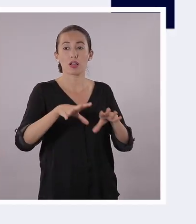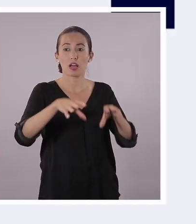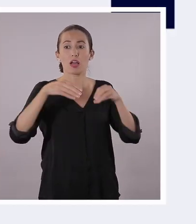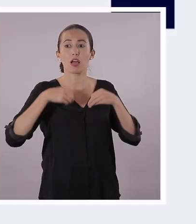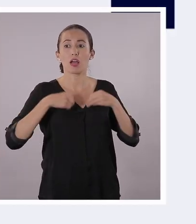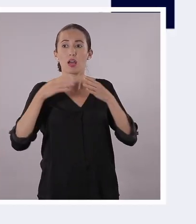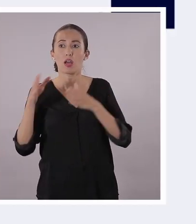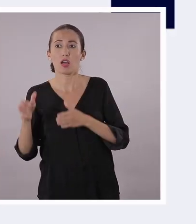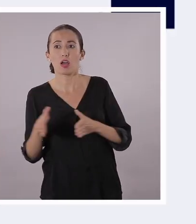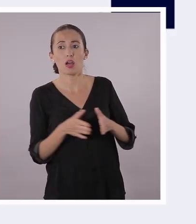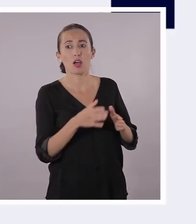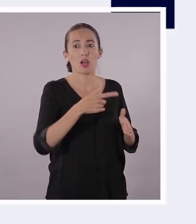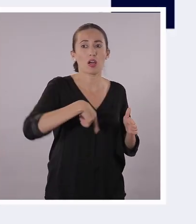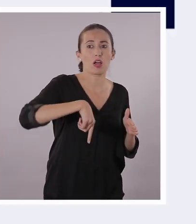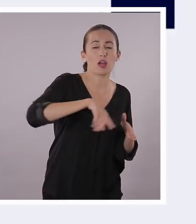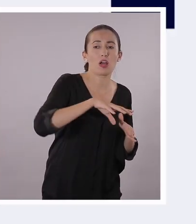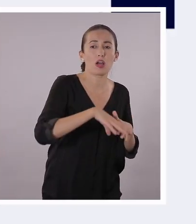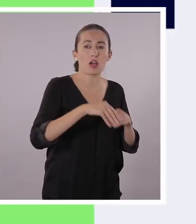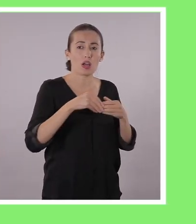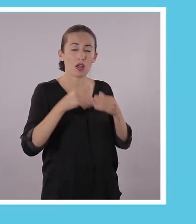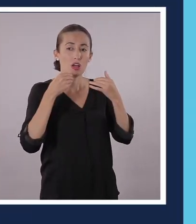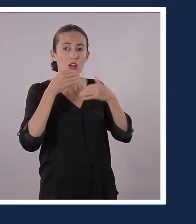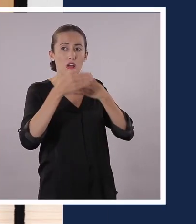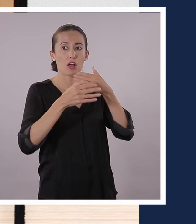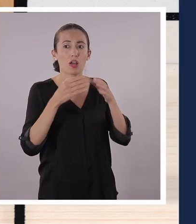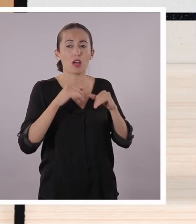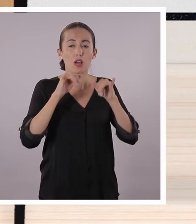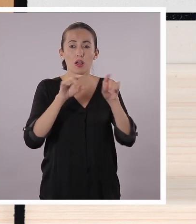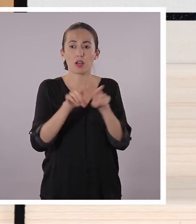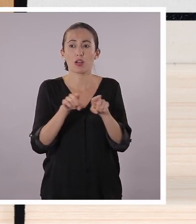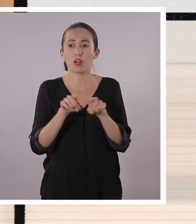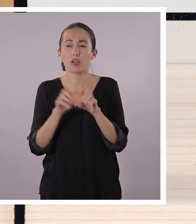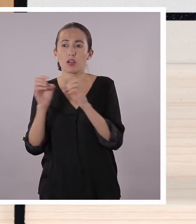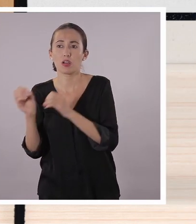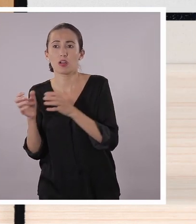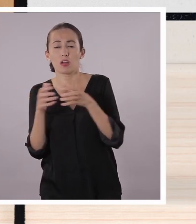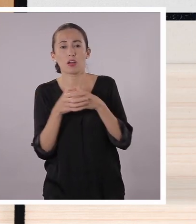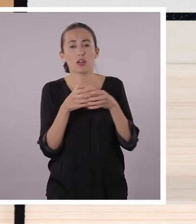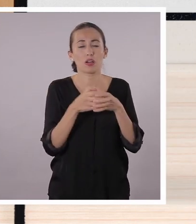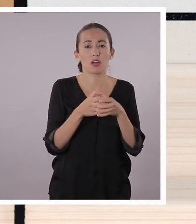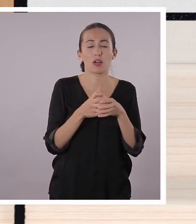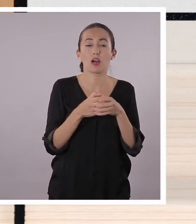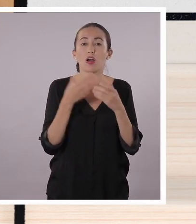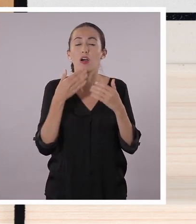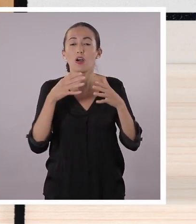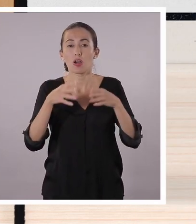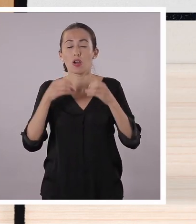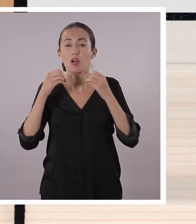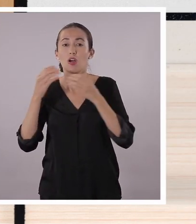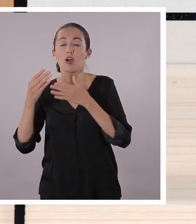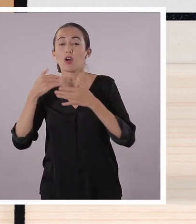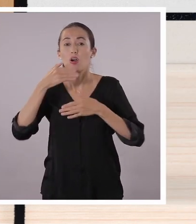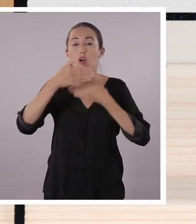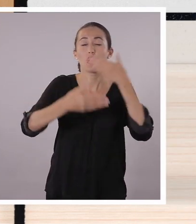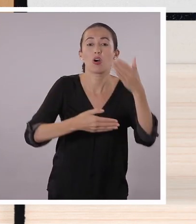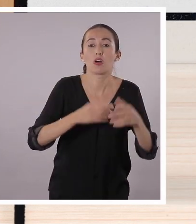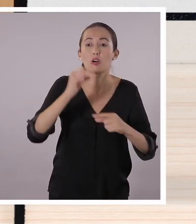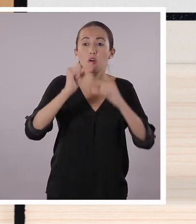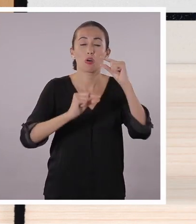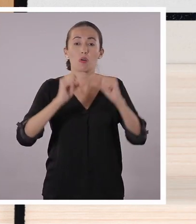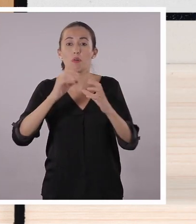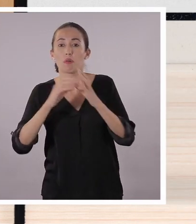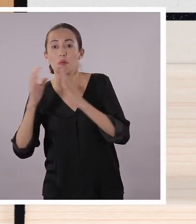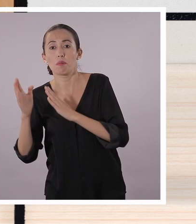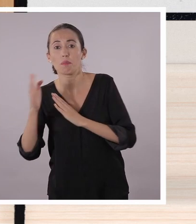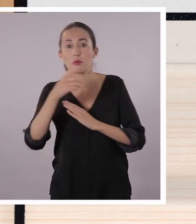es que usaba un lenguaje extremadamente elitista. Para la época, inclusive para hoy en día, nos cuesta un